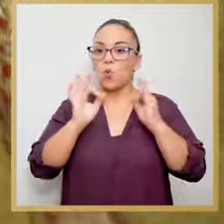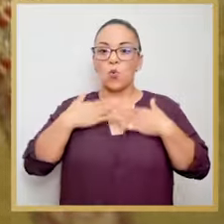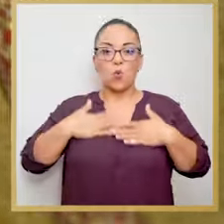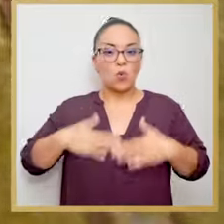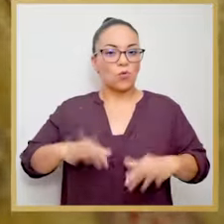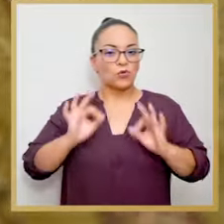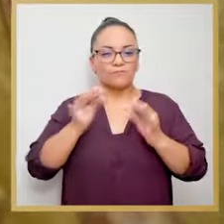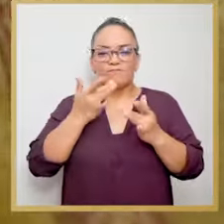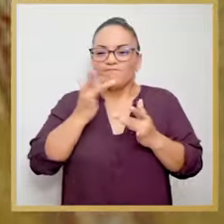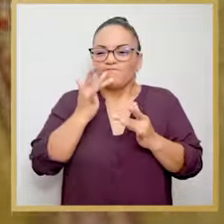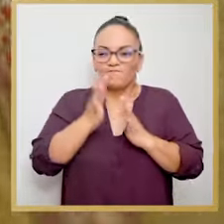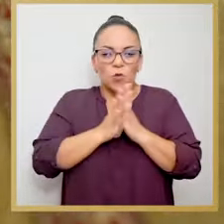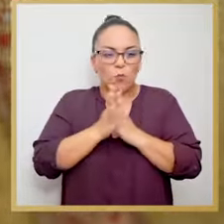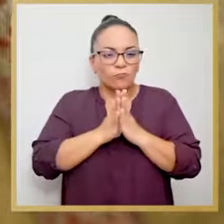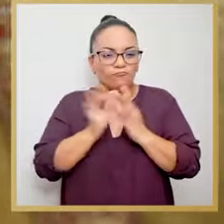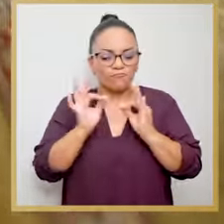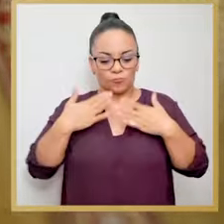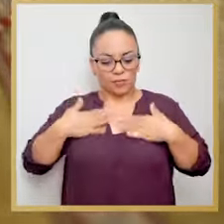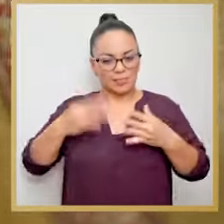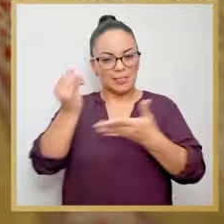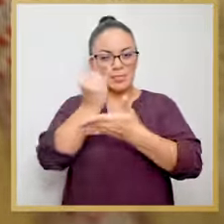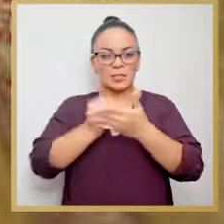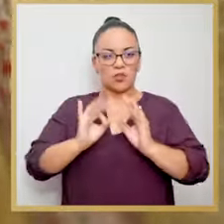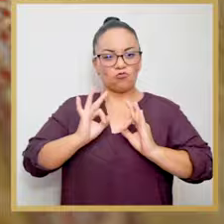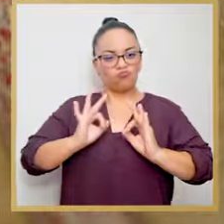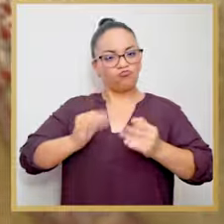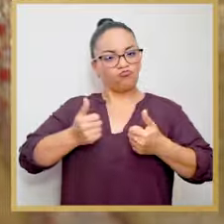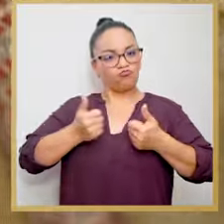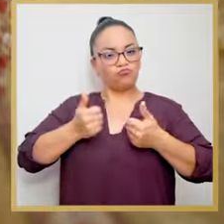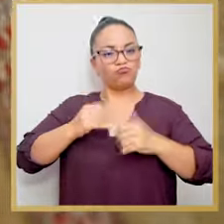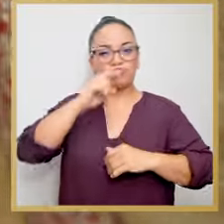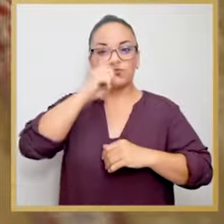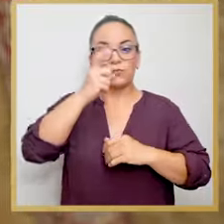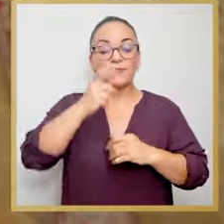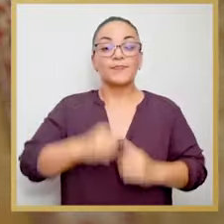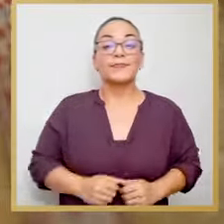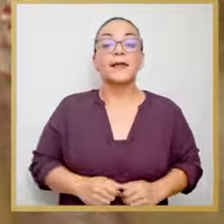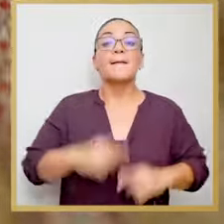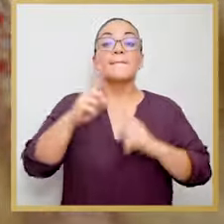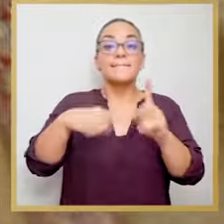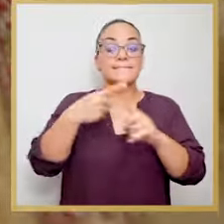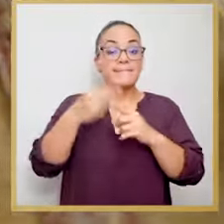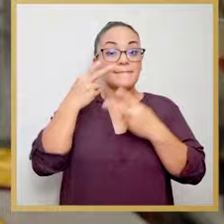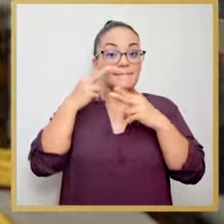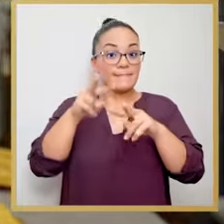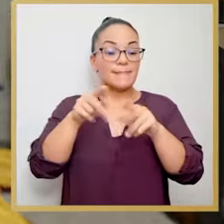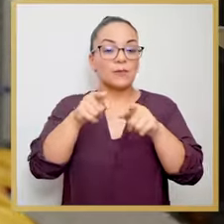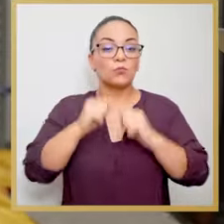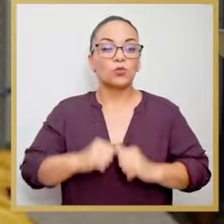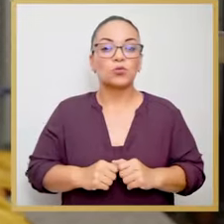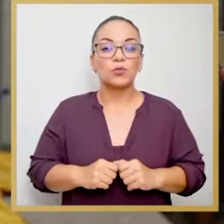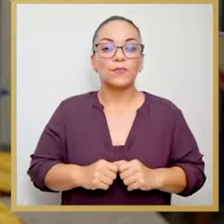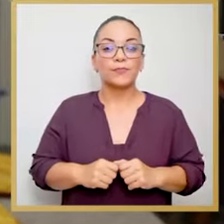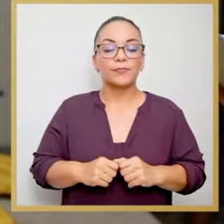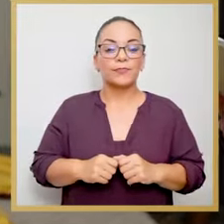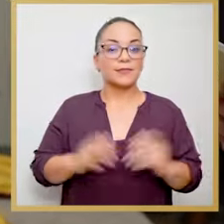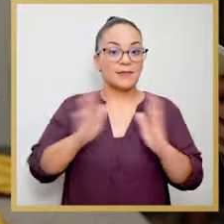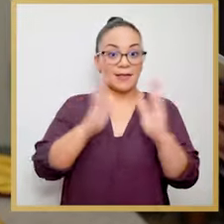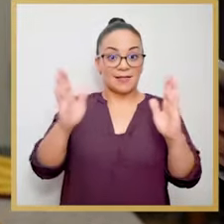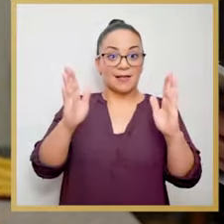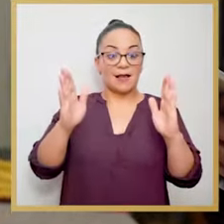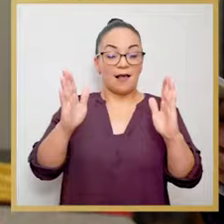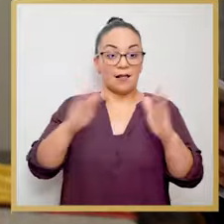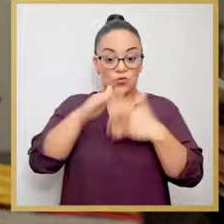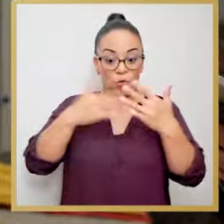exquisita en su diseño. Y además, cuando vemos la naturaleza en